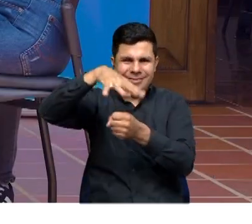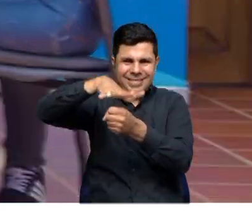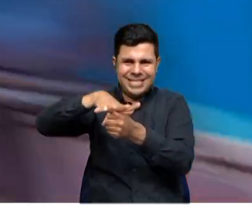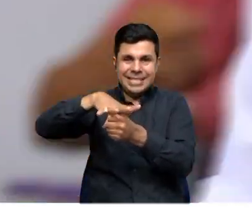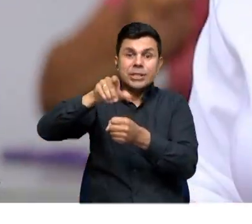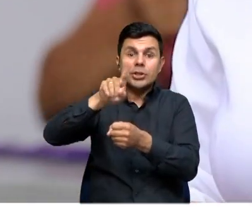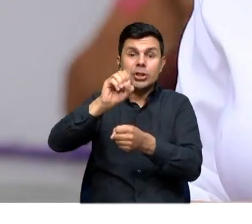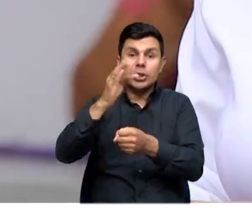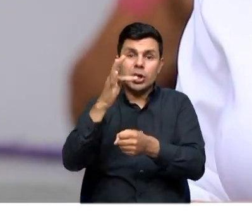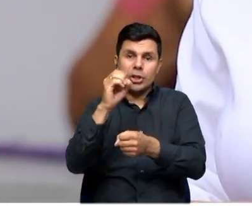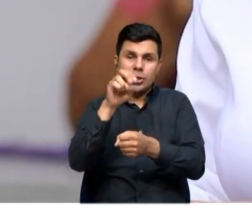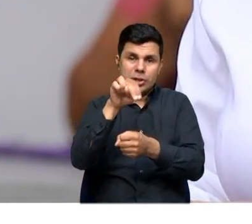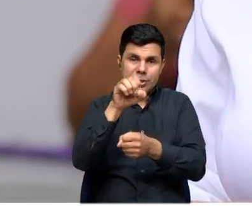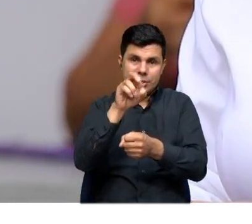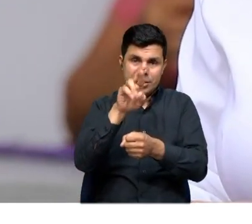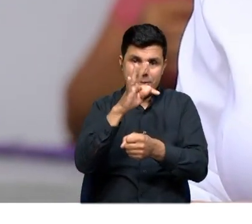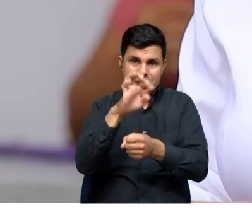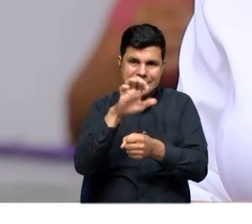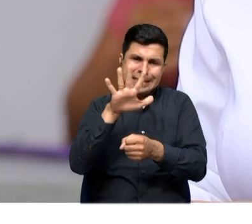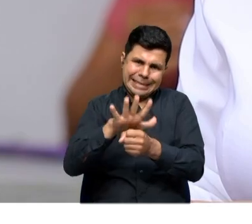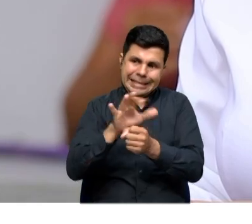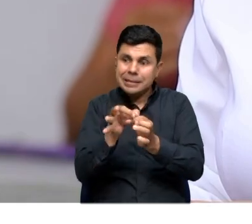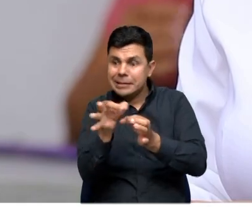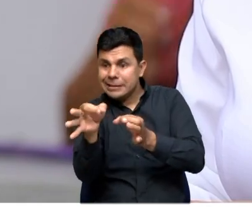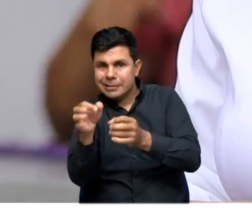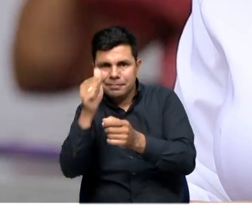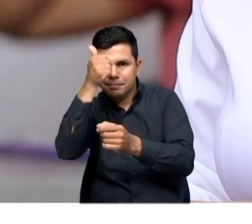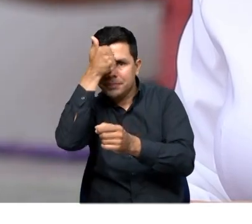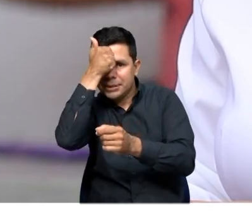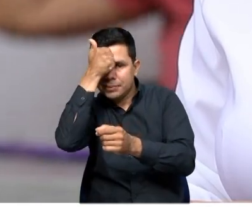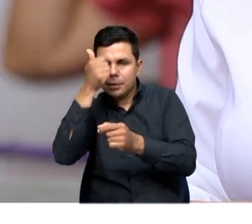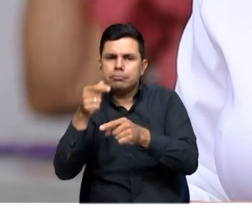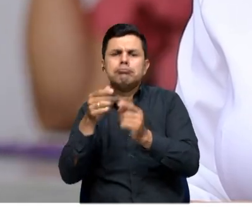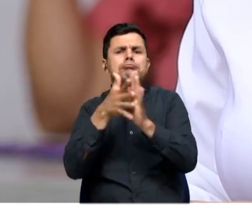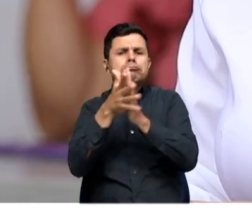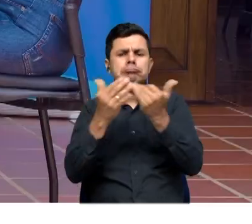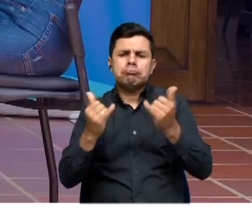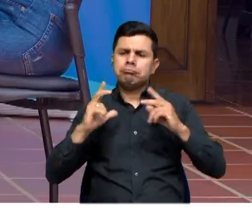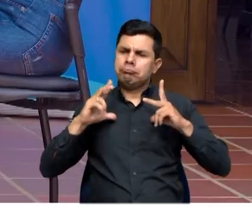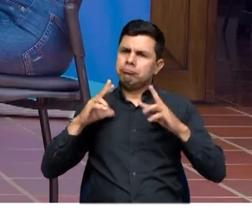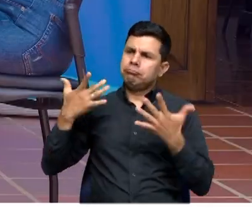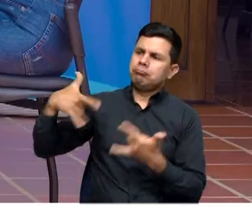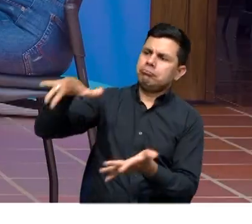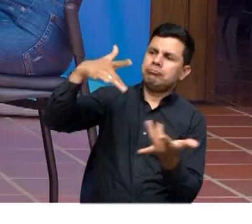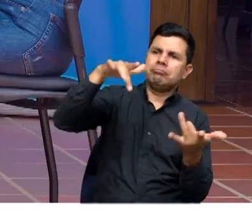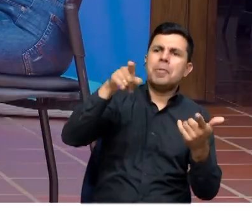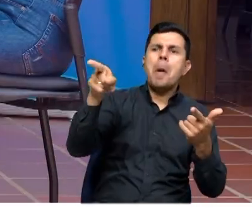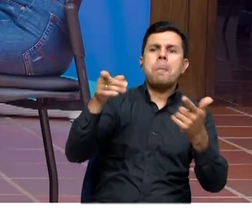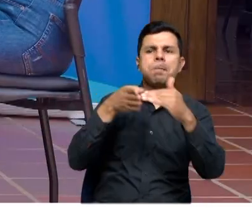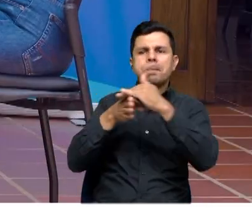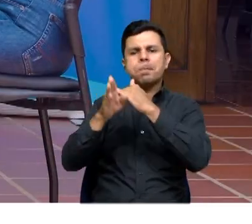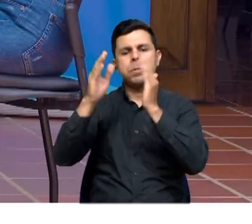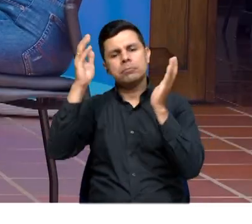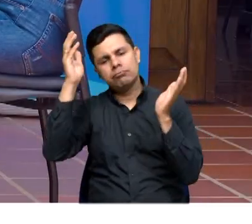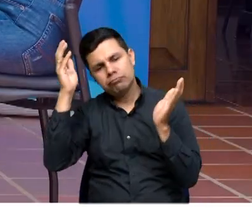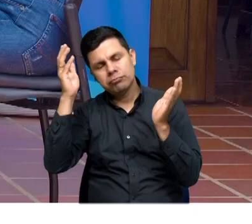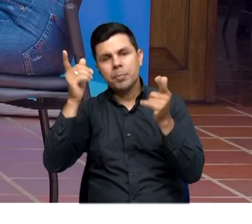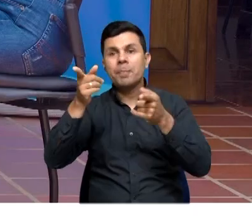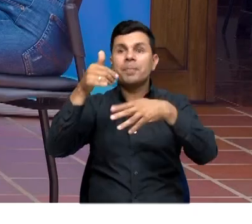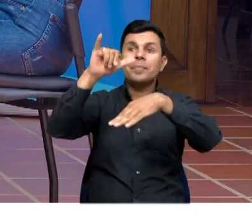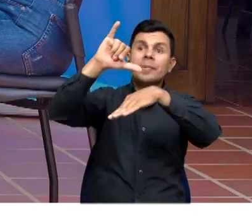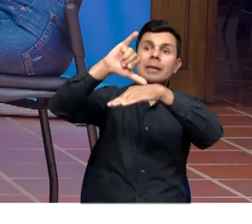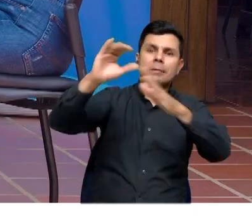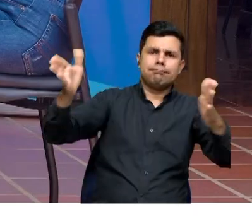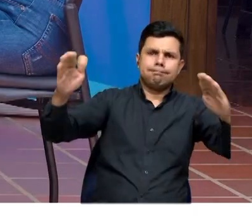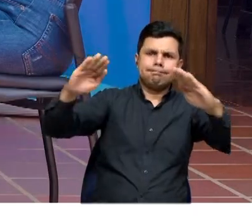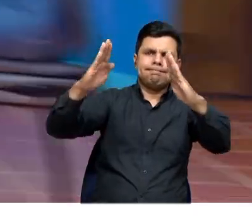el municipio? Bueno, en nuestro municipio de Matanza podemos encontrar varios sitios turísticos, como lo es el Sagrado Corazón, nuestro templo, que es una